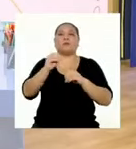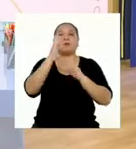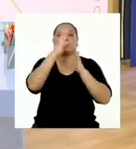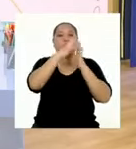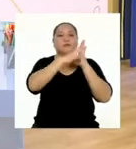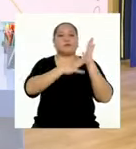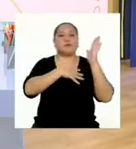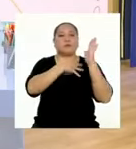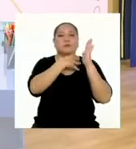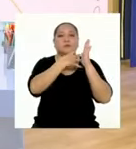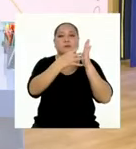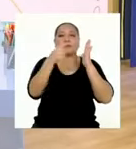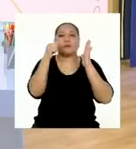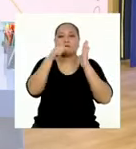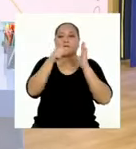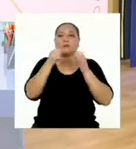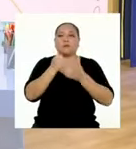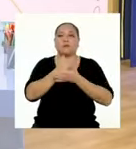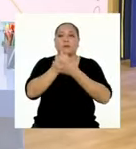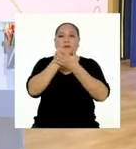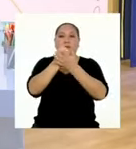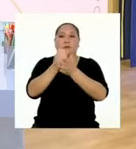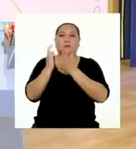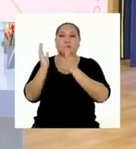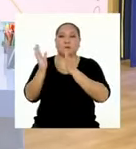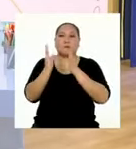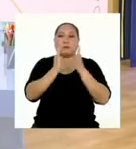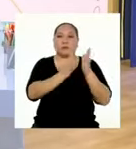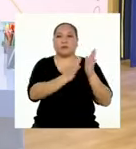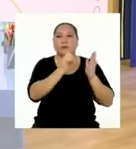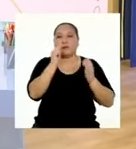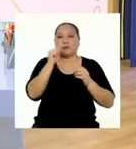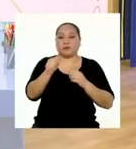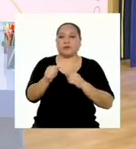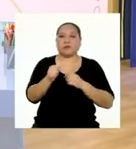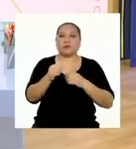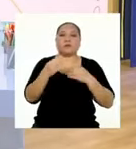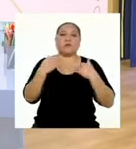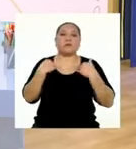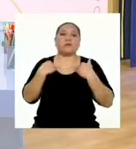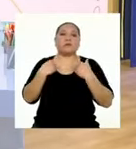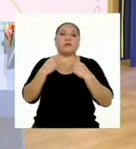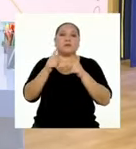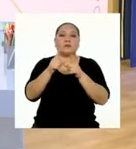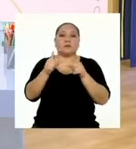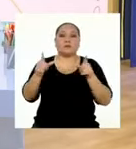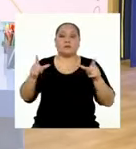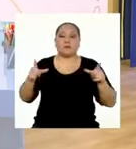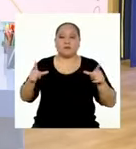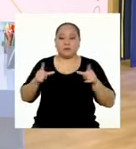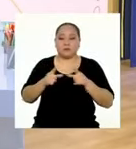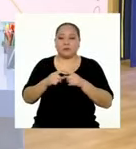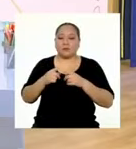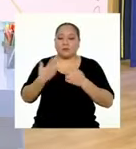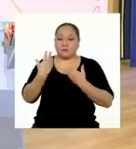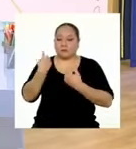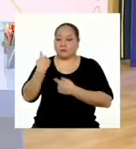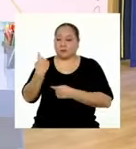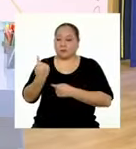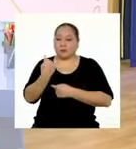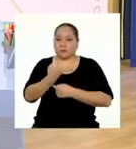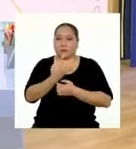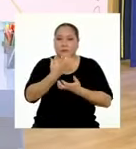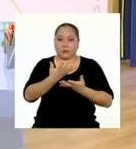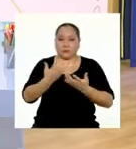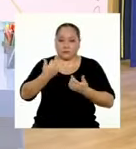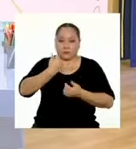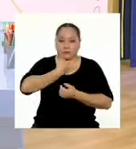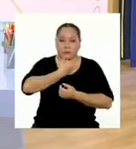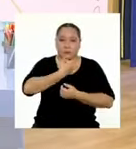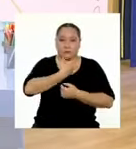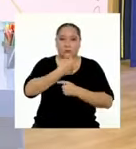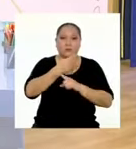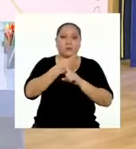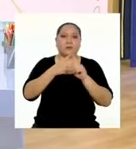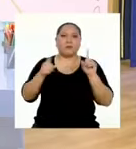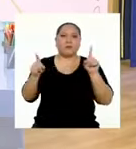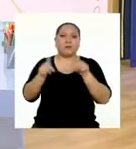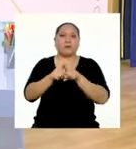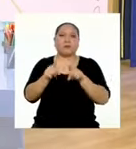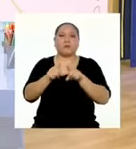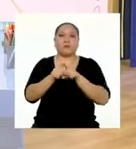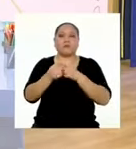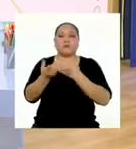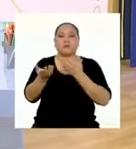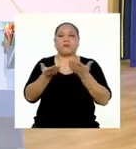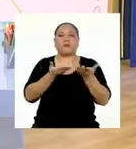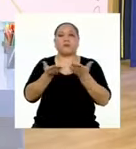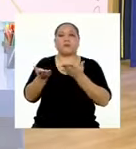rutina es que nos va a permitir organizarnos de tal forma que podamos tener un espacio para nuestras actividades y compromisos personales, pero también para